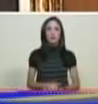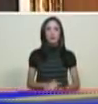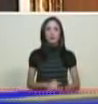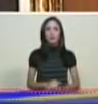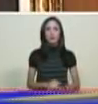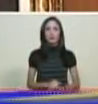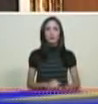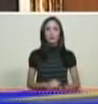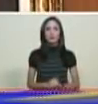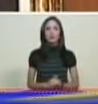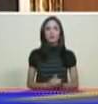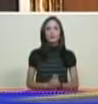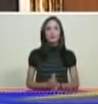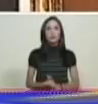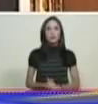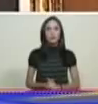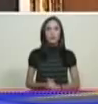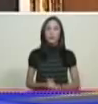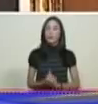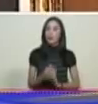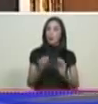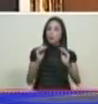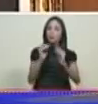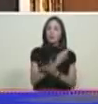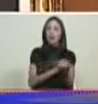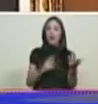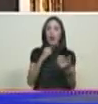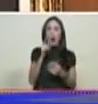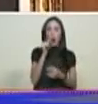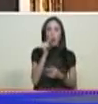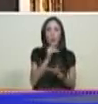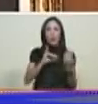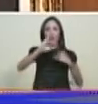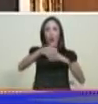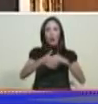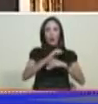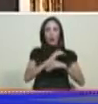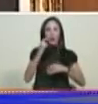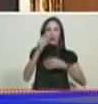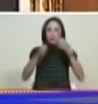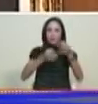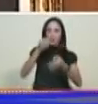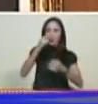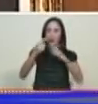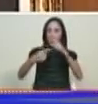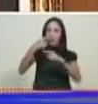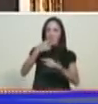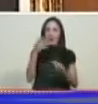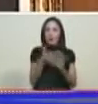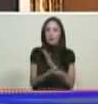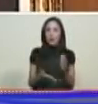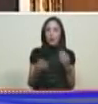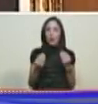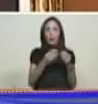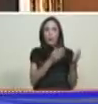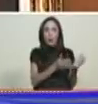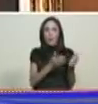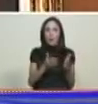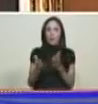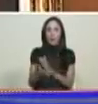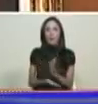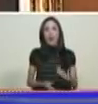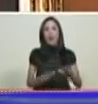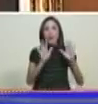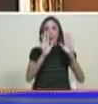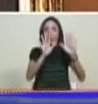yo le he pedido al ministro Jorge Rodríguez que explique en rueda de prensa mañana los planes de cómo vamos a fraccionar en 10